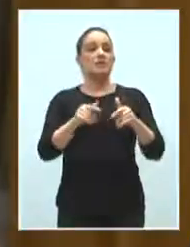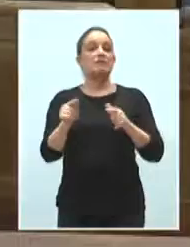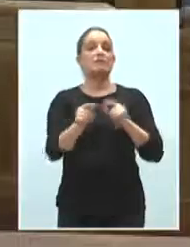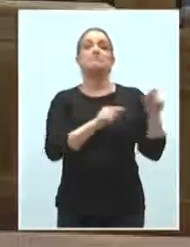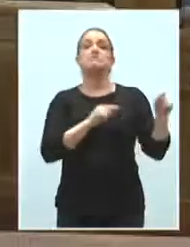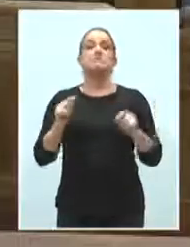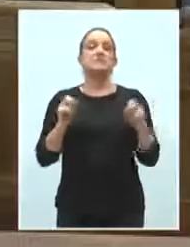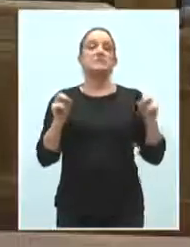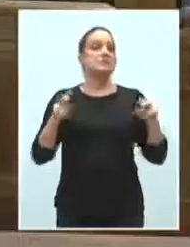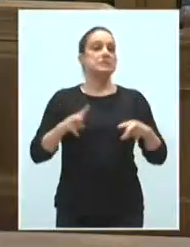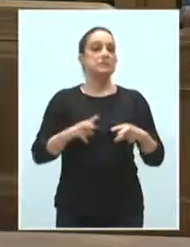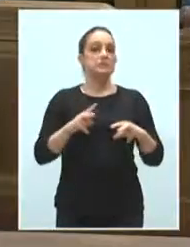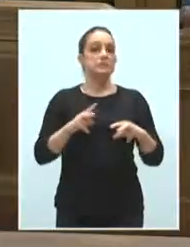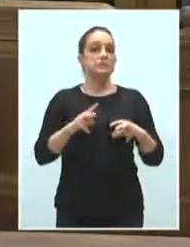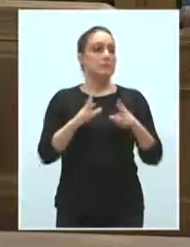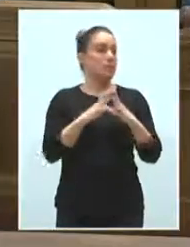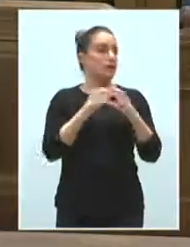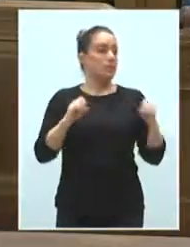con ello las portavoces?